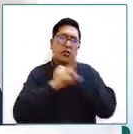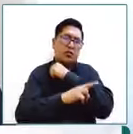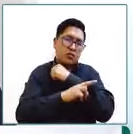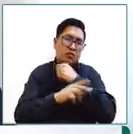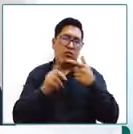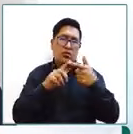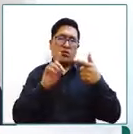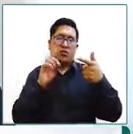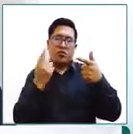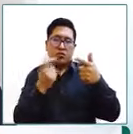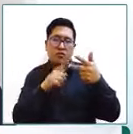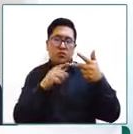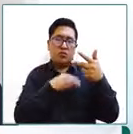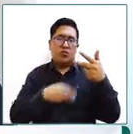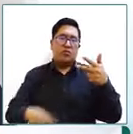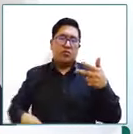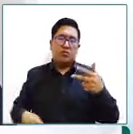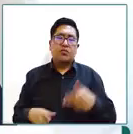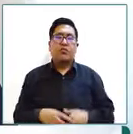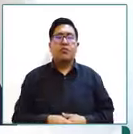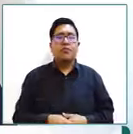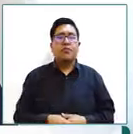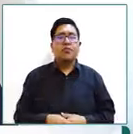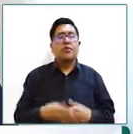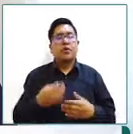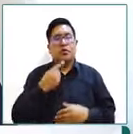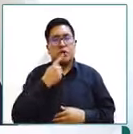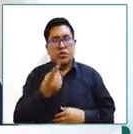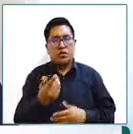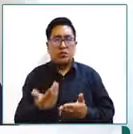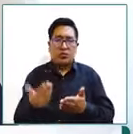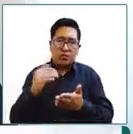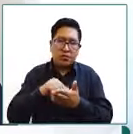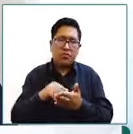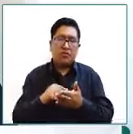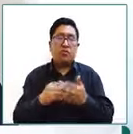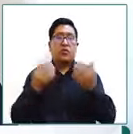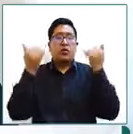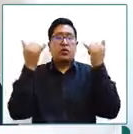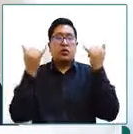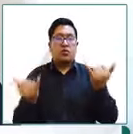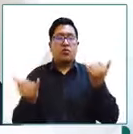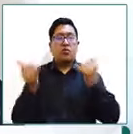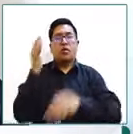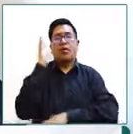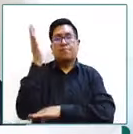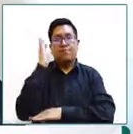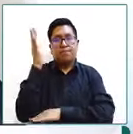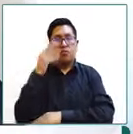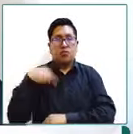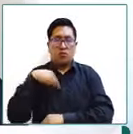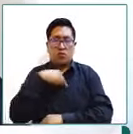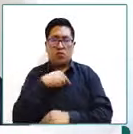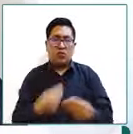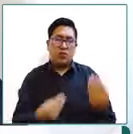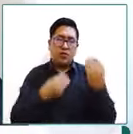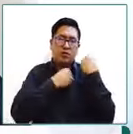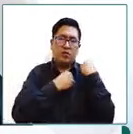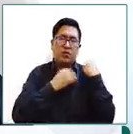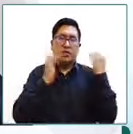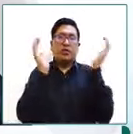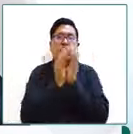departamental o municipal lo hemos dicho permanentemente este emprendimiento no es solamente de la defensoría del pueblo es un